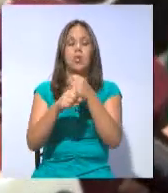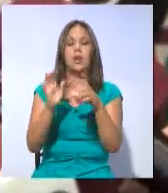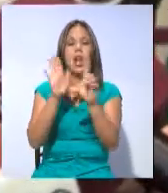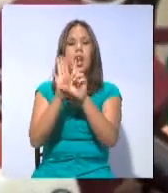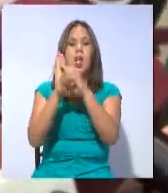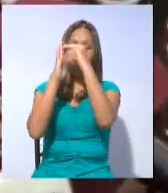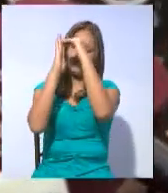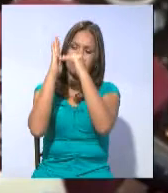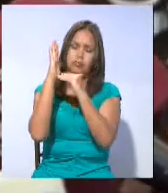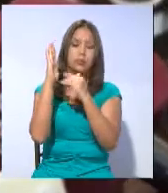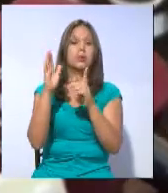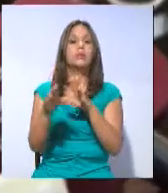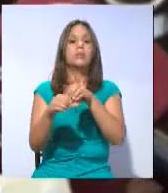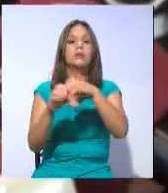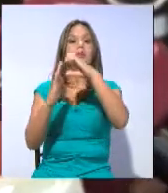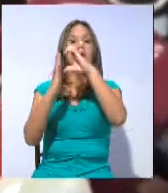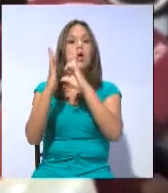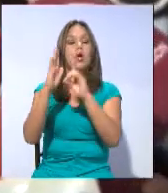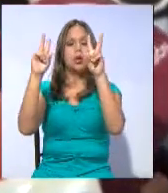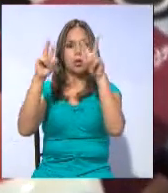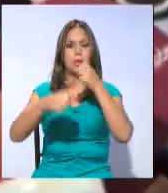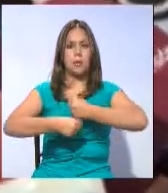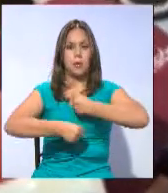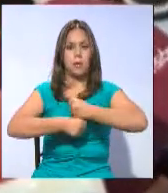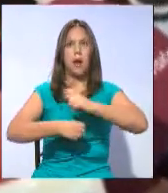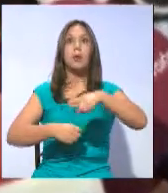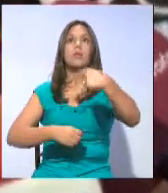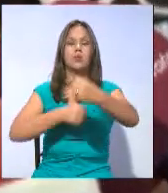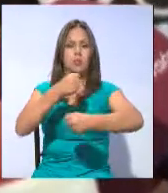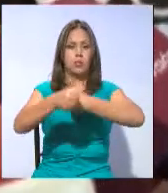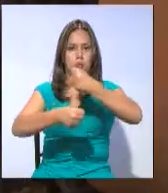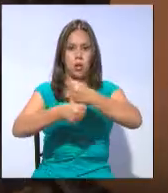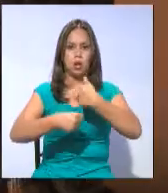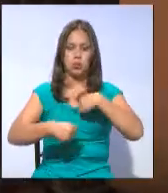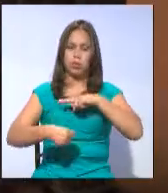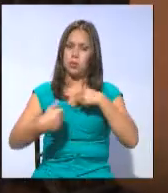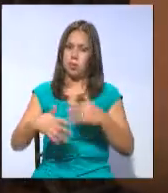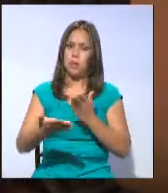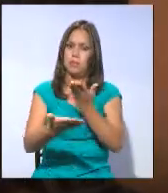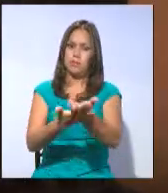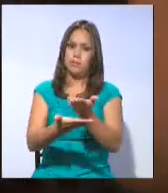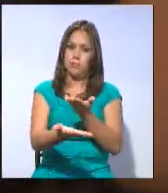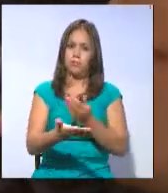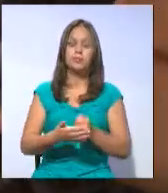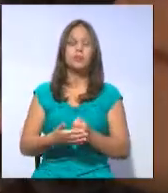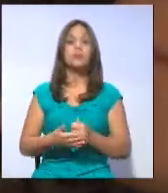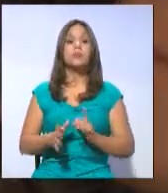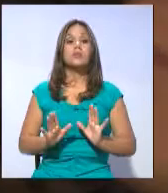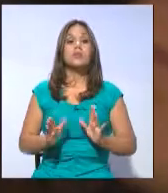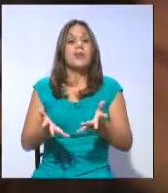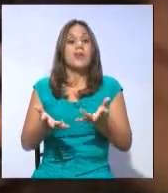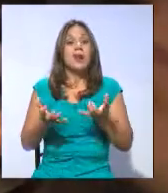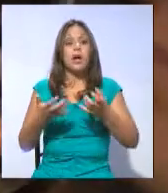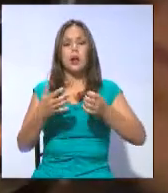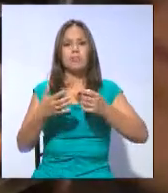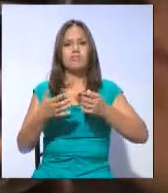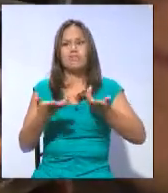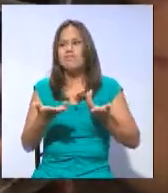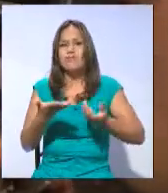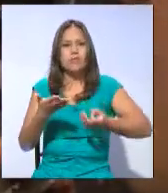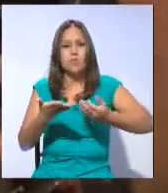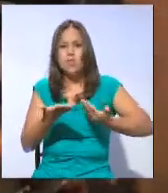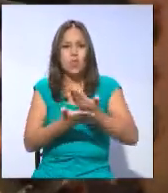e insertarlas en el Código Orgánico Laboral ya el año que viene que lo presentaremos. El hecho de buscar nuevas formas de